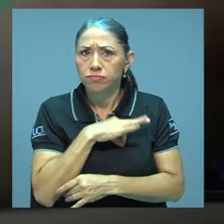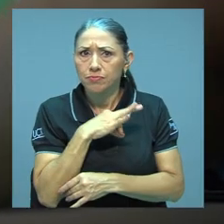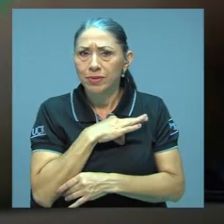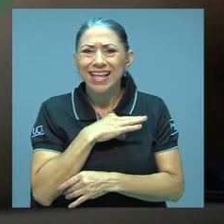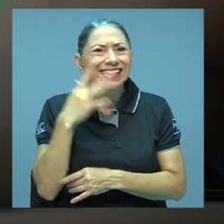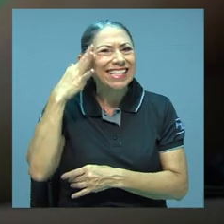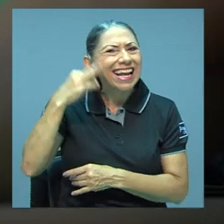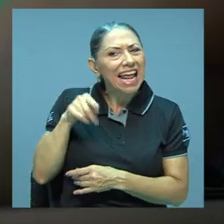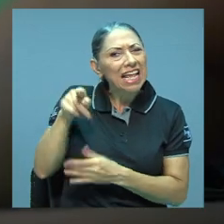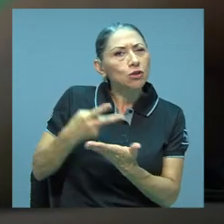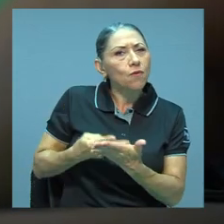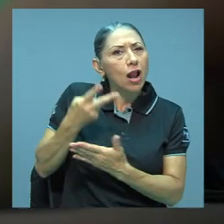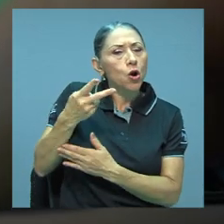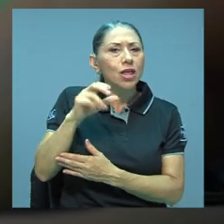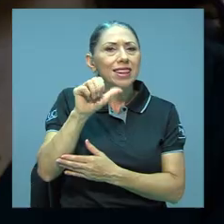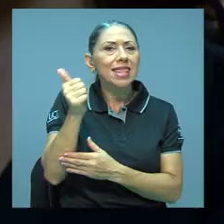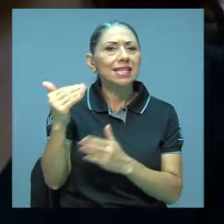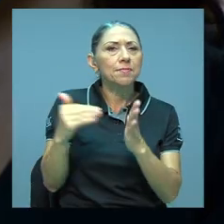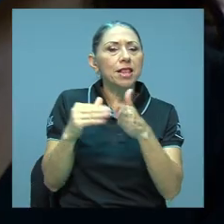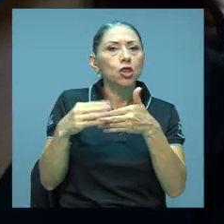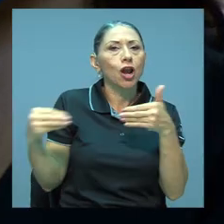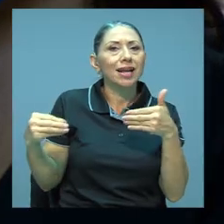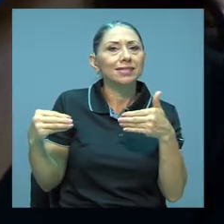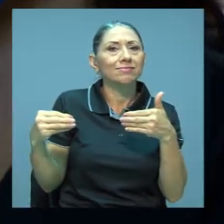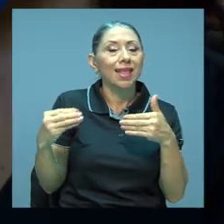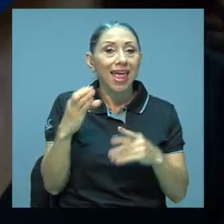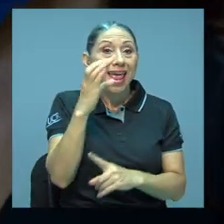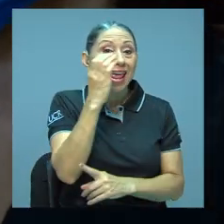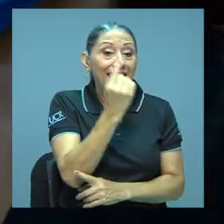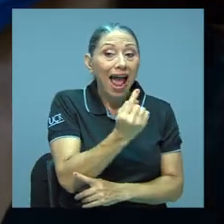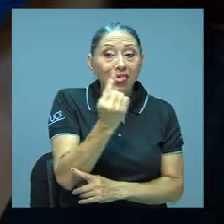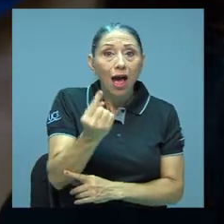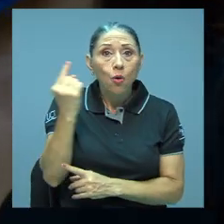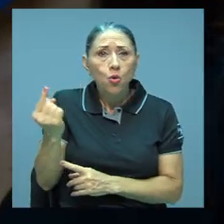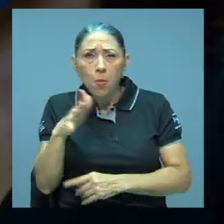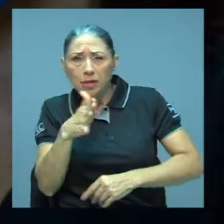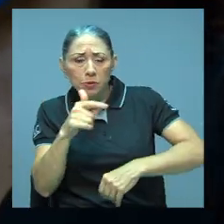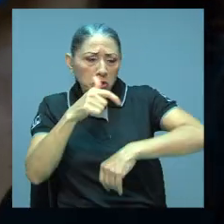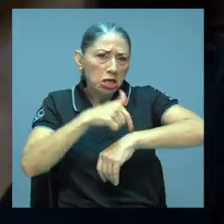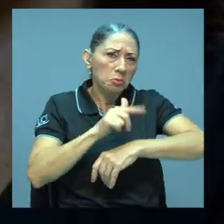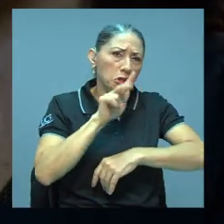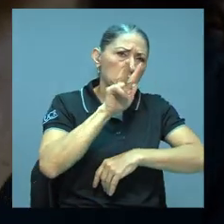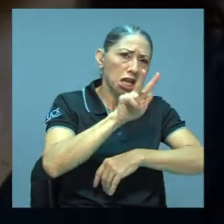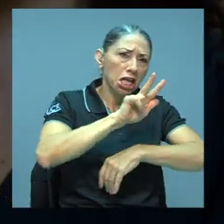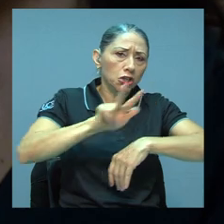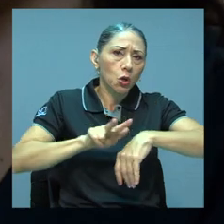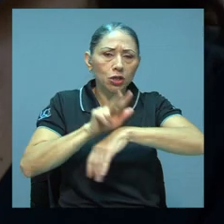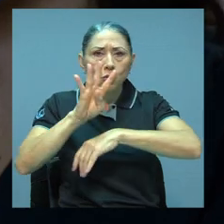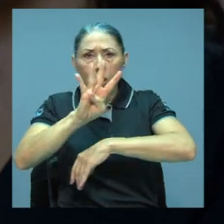tendrían un valor cercano a los 10.000 dólares y en cada uno se dura de tres a cuatro horas, según el caso.